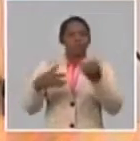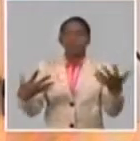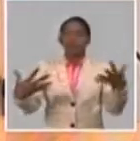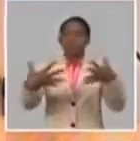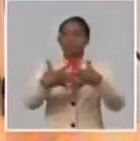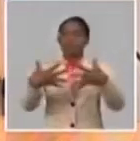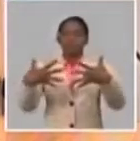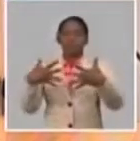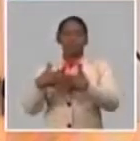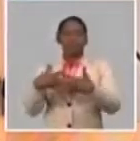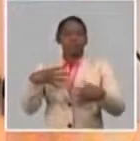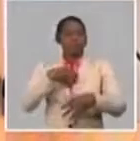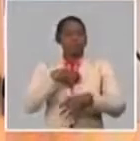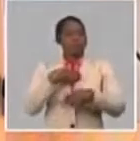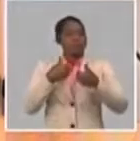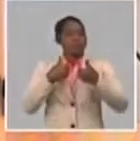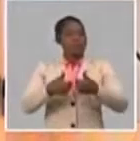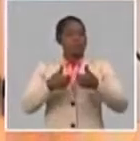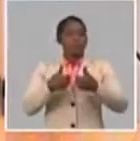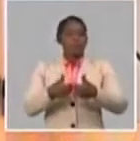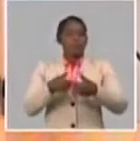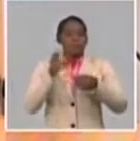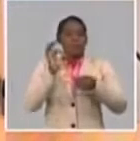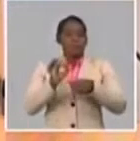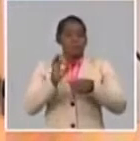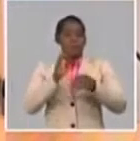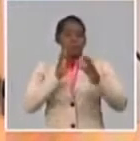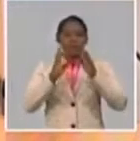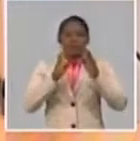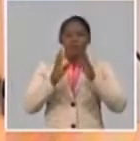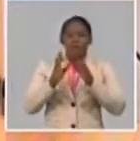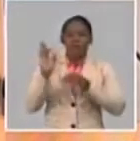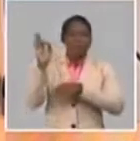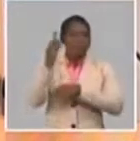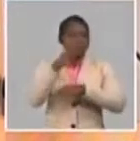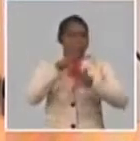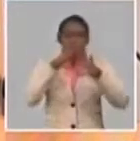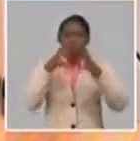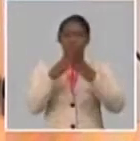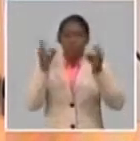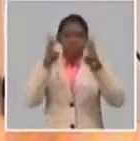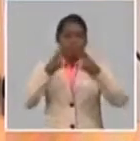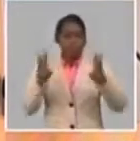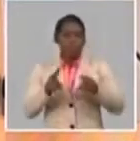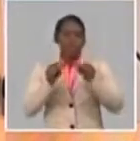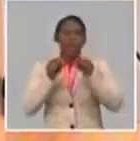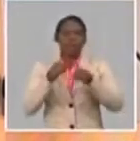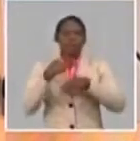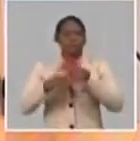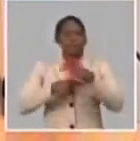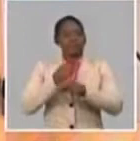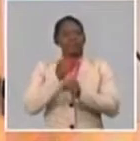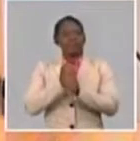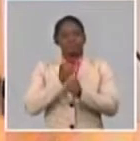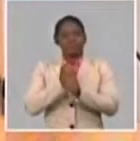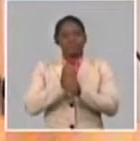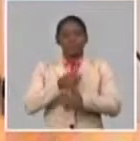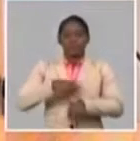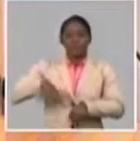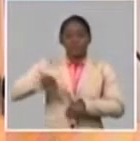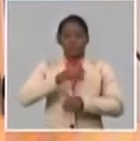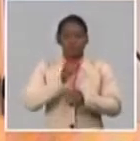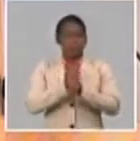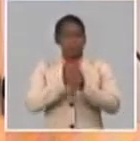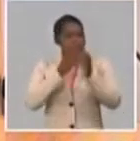estos grupos de WhatsApp que están trabajando, lo que se llama la psicoorientación a los grupos más vulnerables, donde hay distintas instituciones multidisciplinarias, no